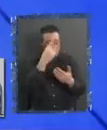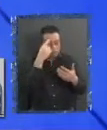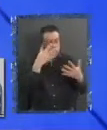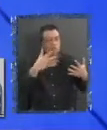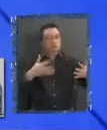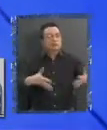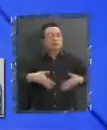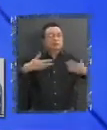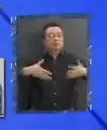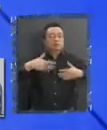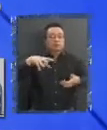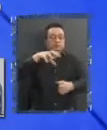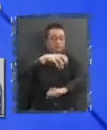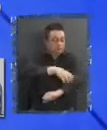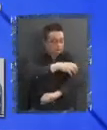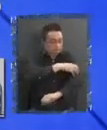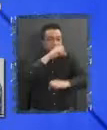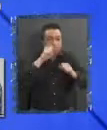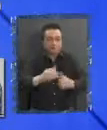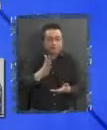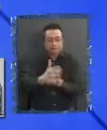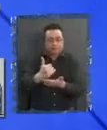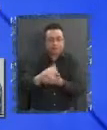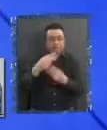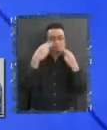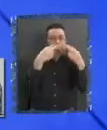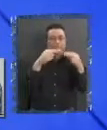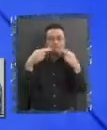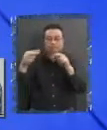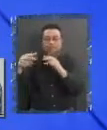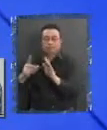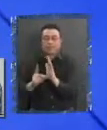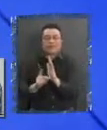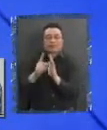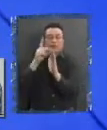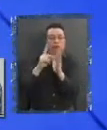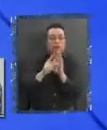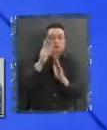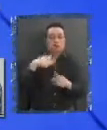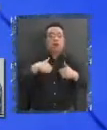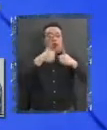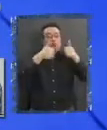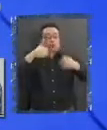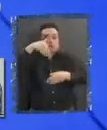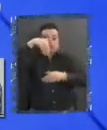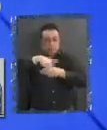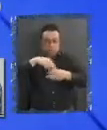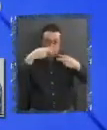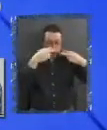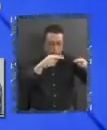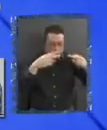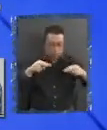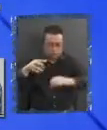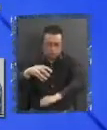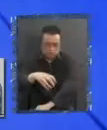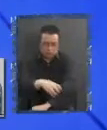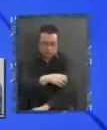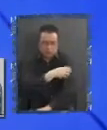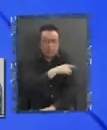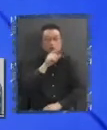para que puedan planificar su desarrollo, determinar sus autoridades, y instalar su